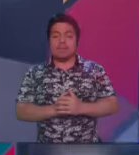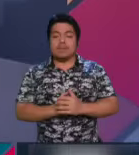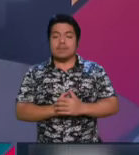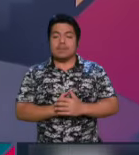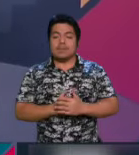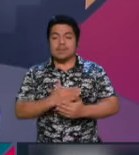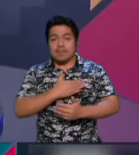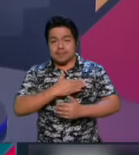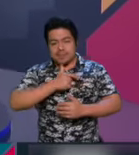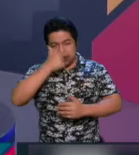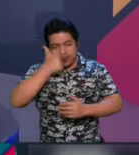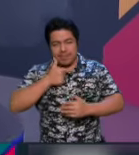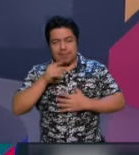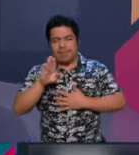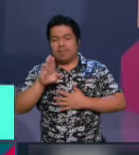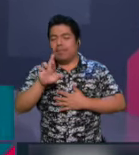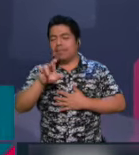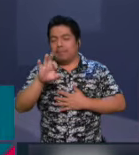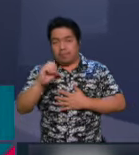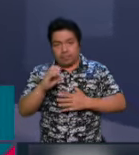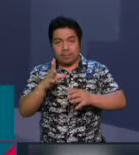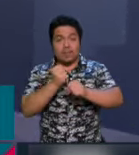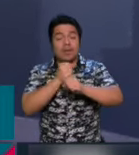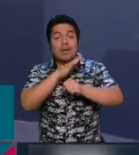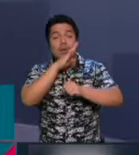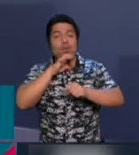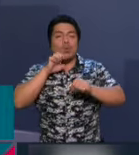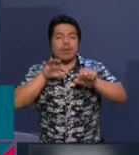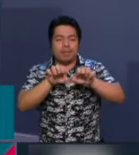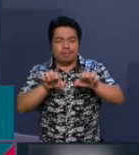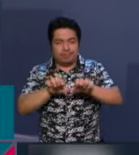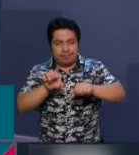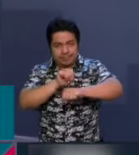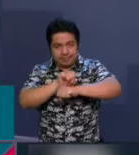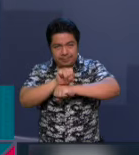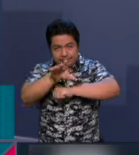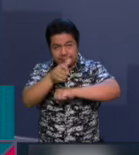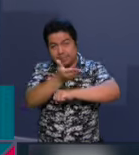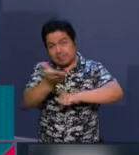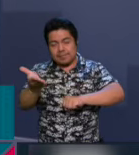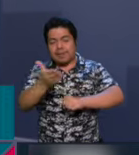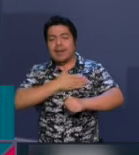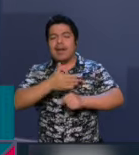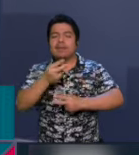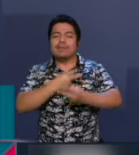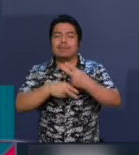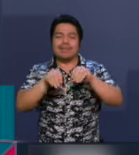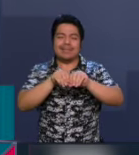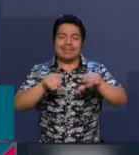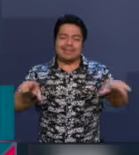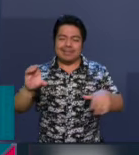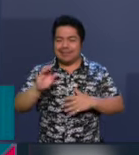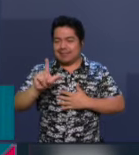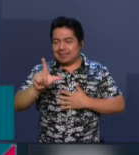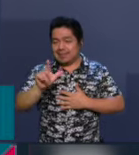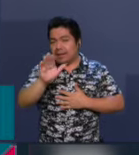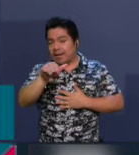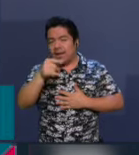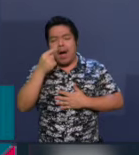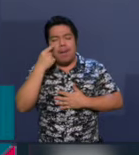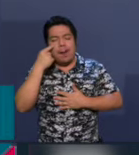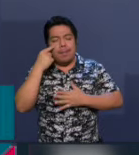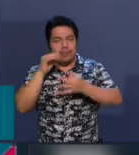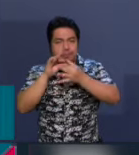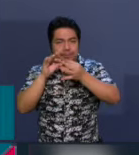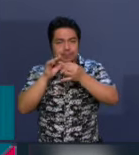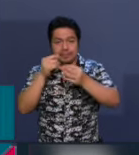Muy buenas noches, mi nombre es Braulio Luna y el hombre de todo el equipo que hace posible esta transmisión le voy a la más curiosa bienvenida a Informe Capital. Y antes de empezar con